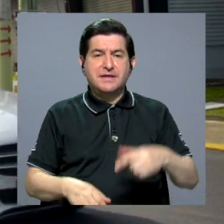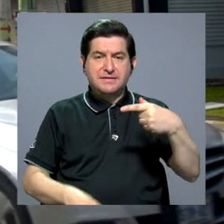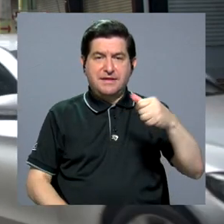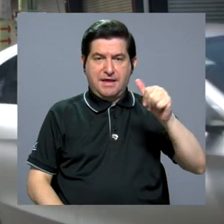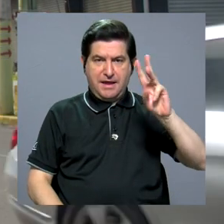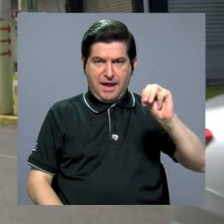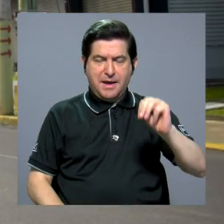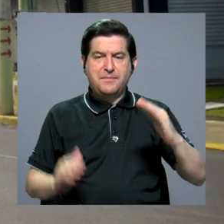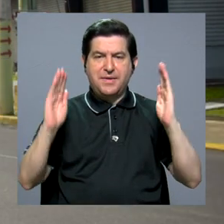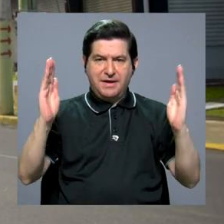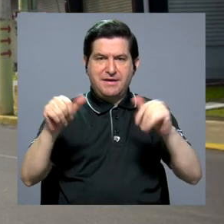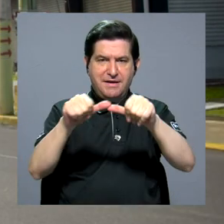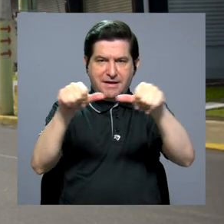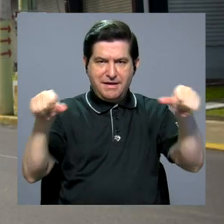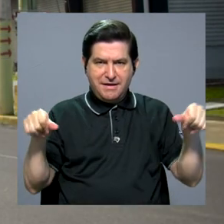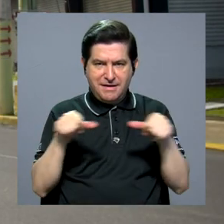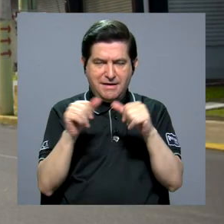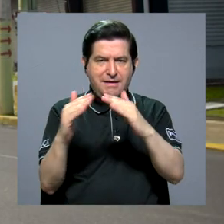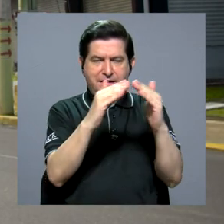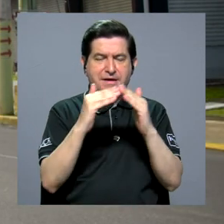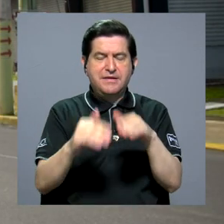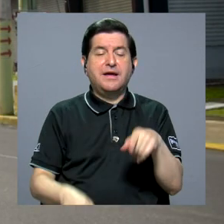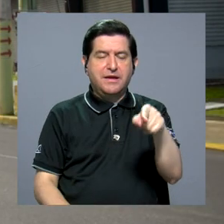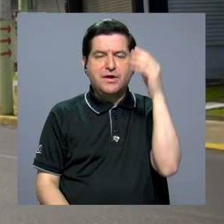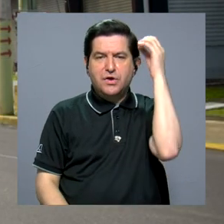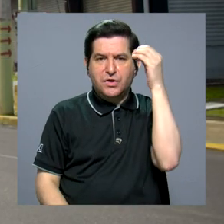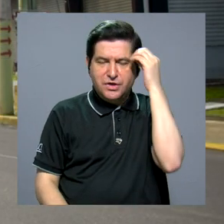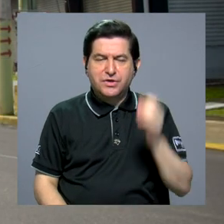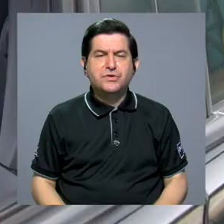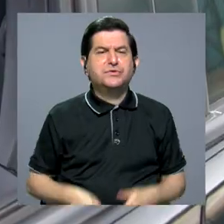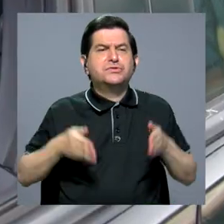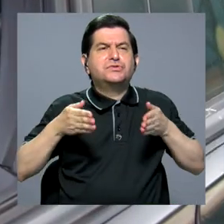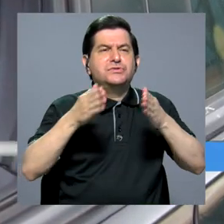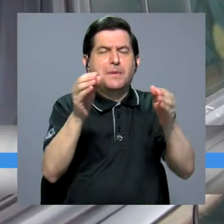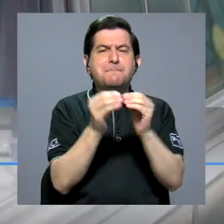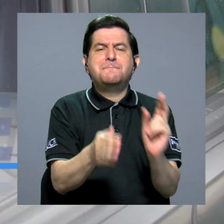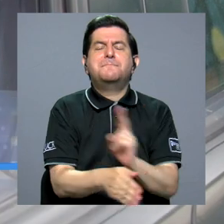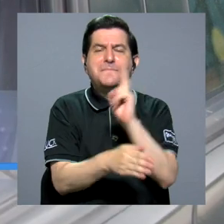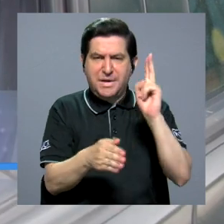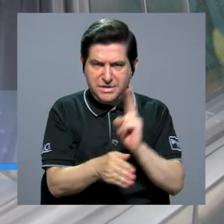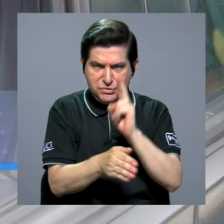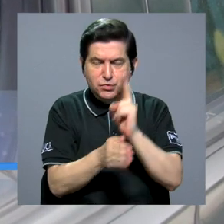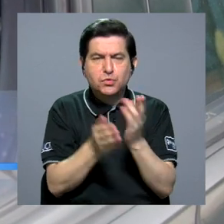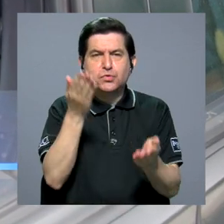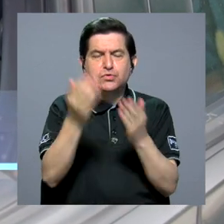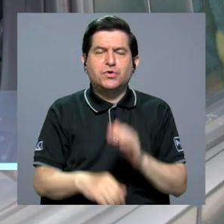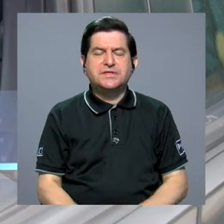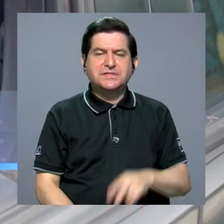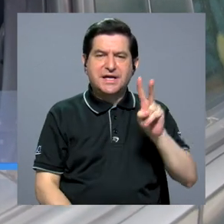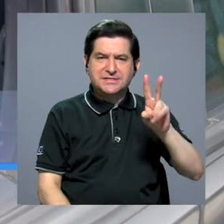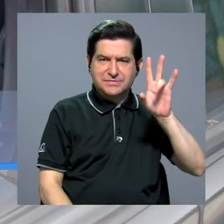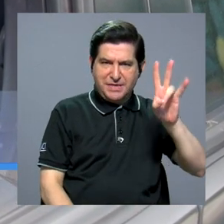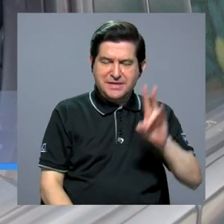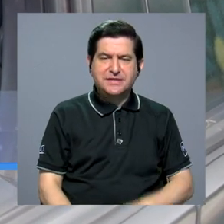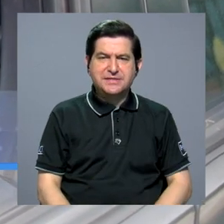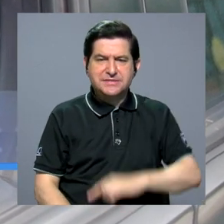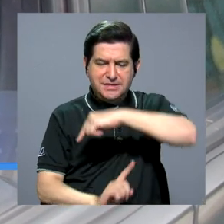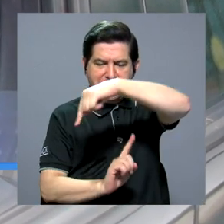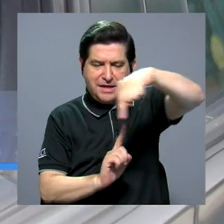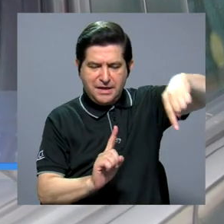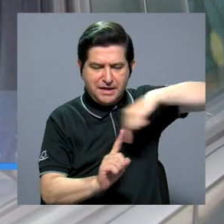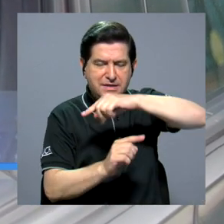en el gran área metropolitana y estas fueron sus apreciaciones. Las rutas que más transito son quizás la Ruta 27,